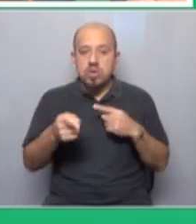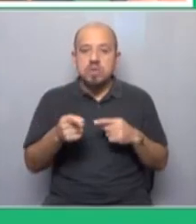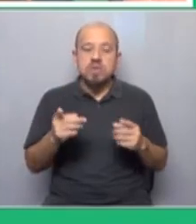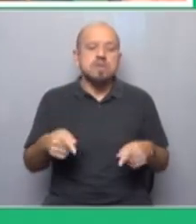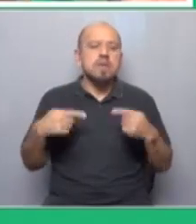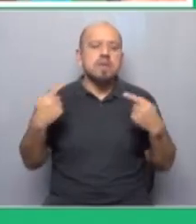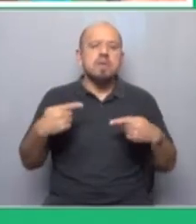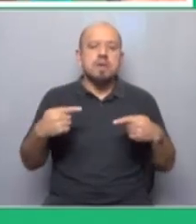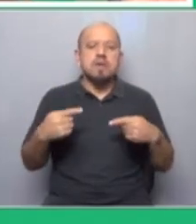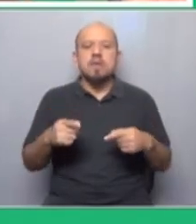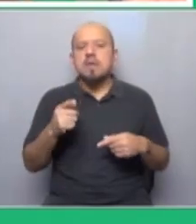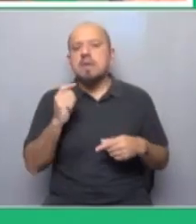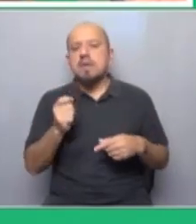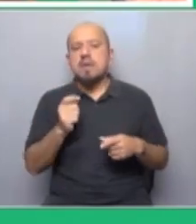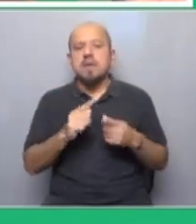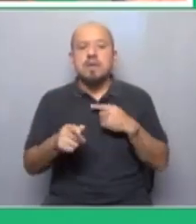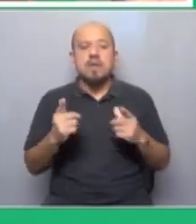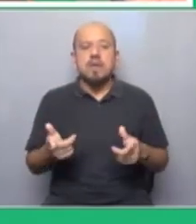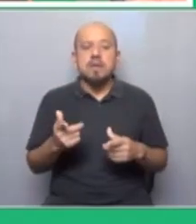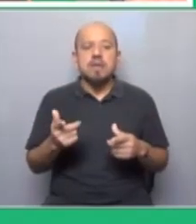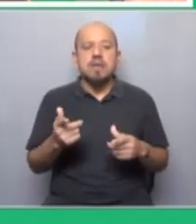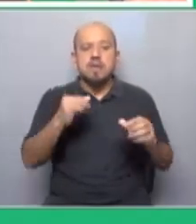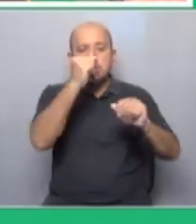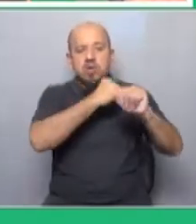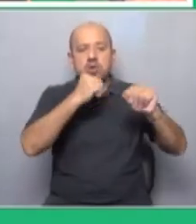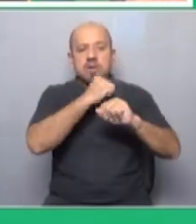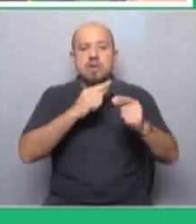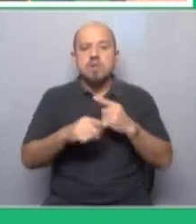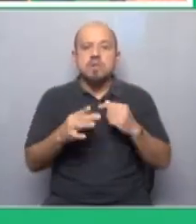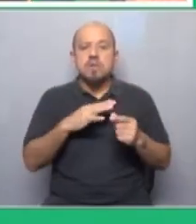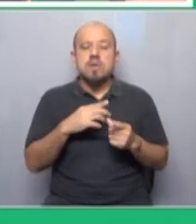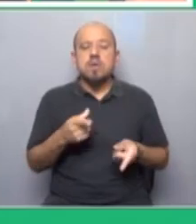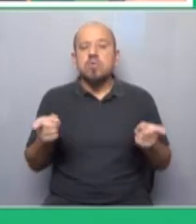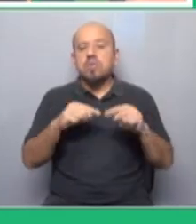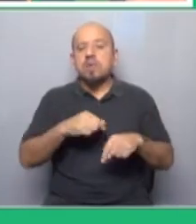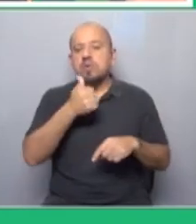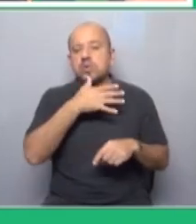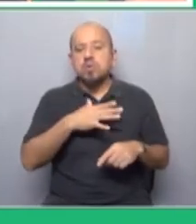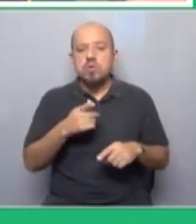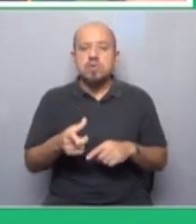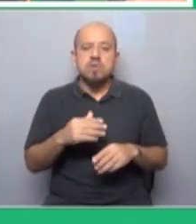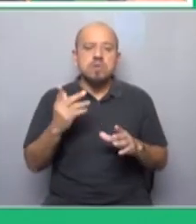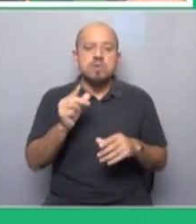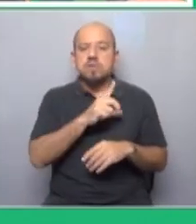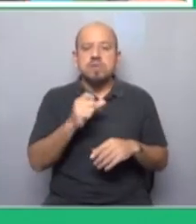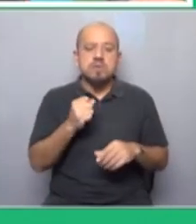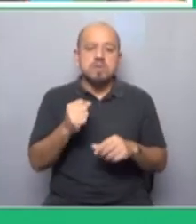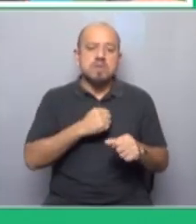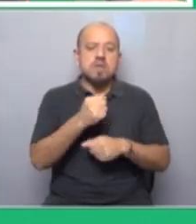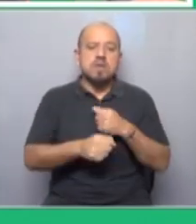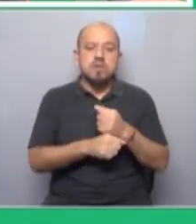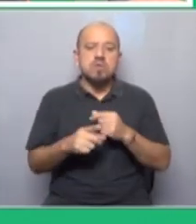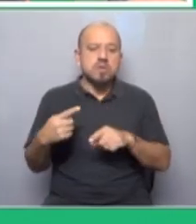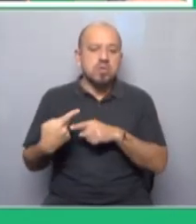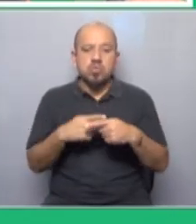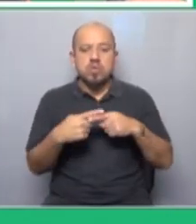debate quién se apropia de los beneficios de la tecnología y hay que volver a la historia se supo en un momento hace 100 años discutir